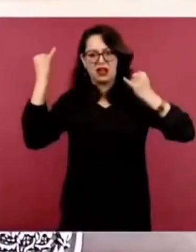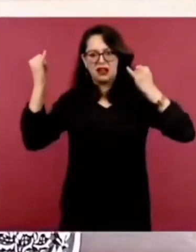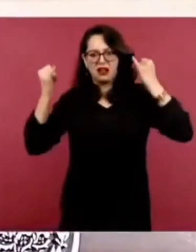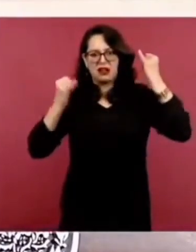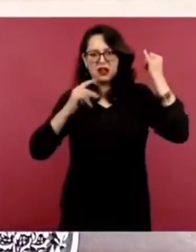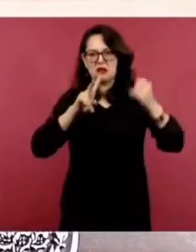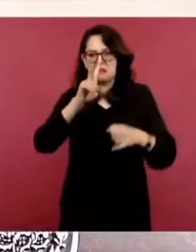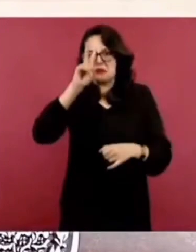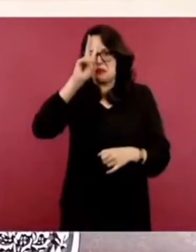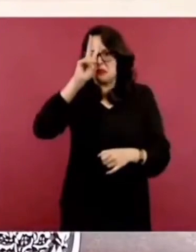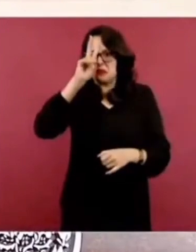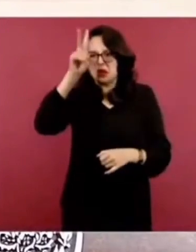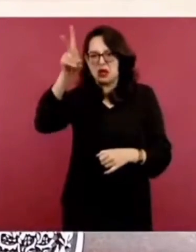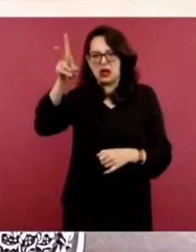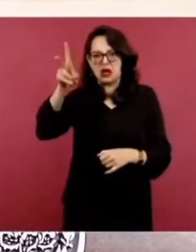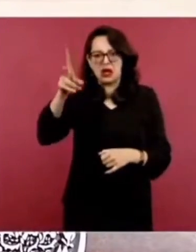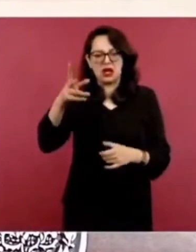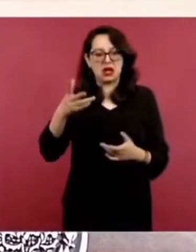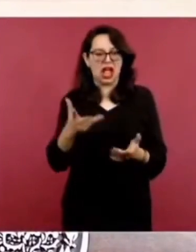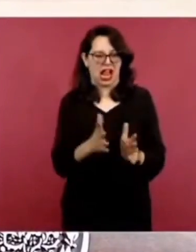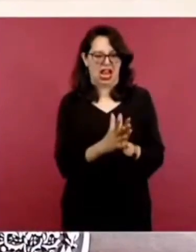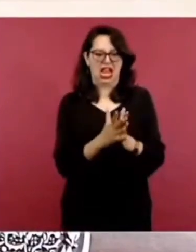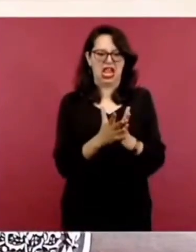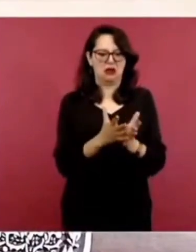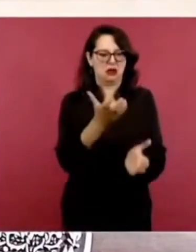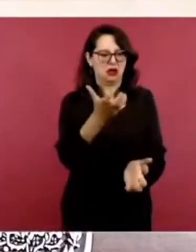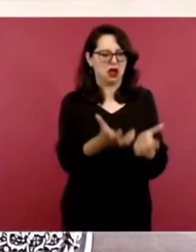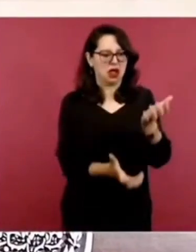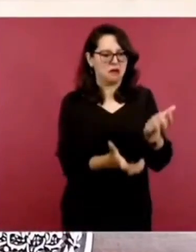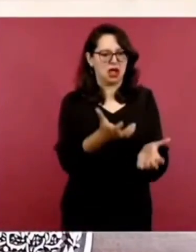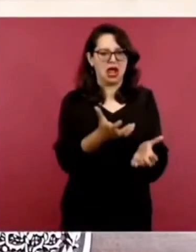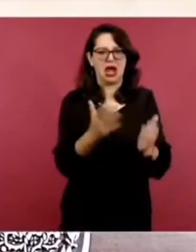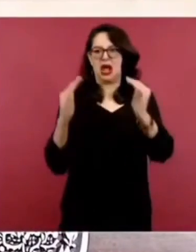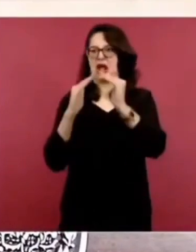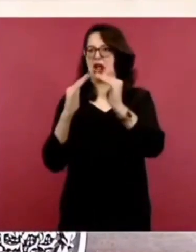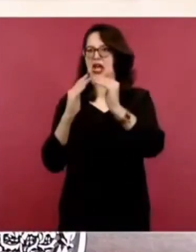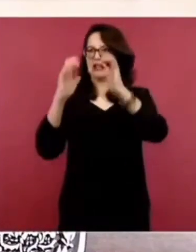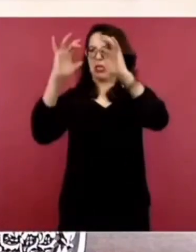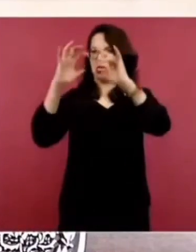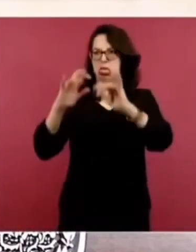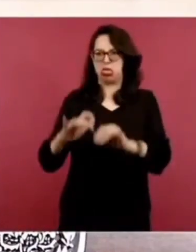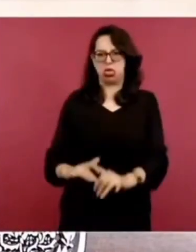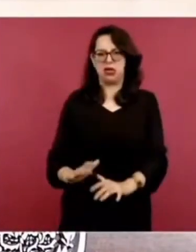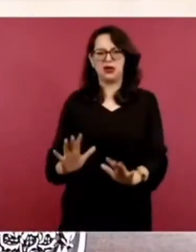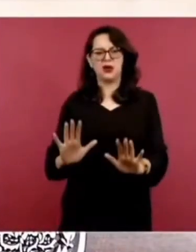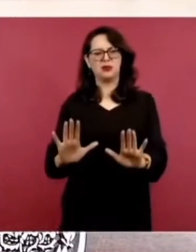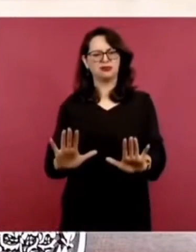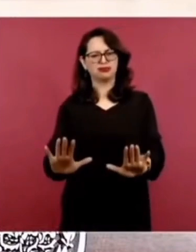la picota, ni el marro para destruir nada.